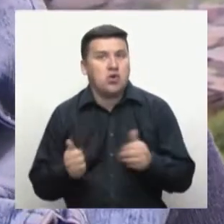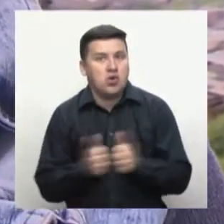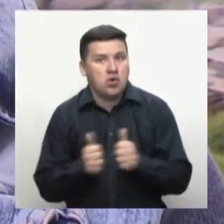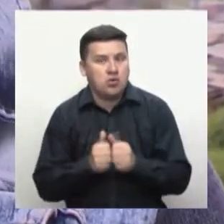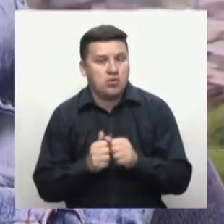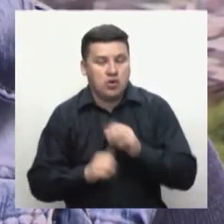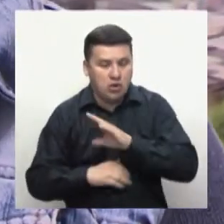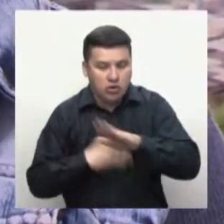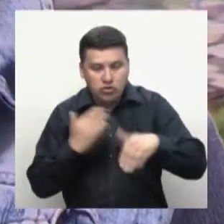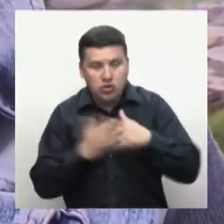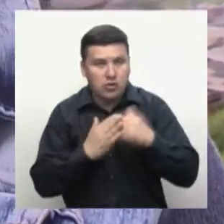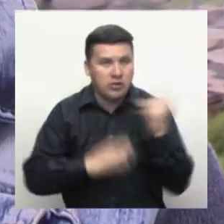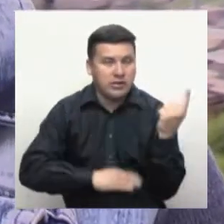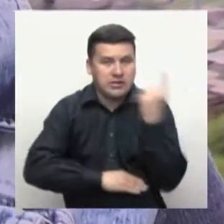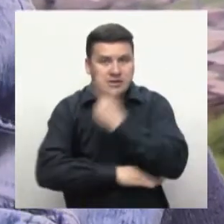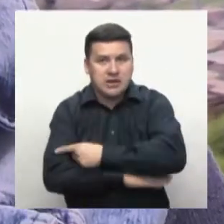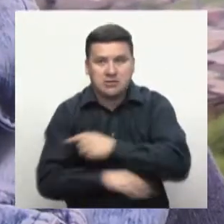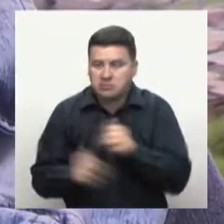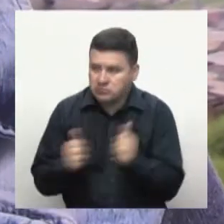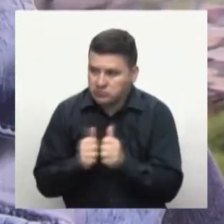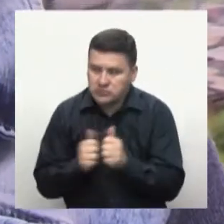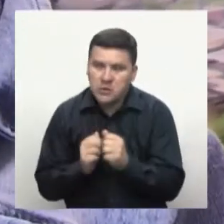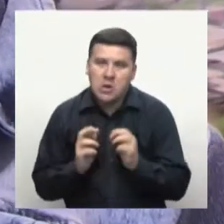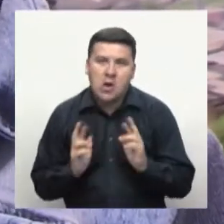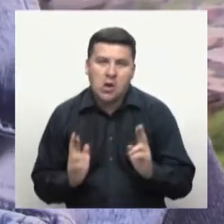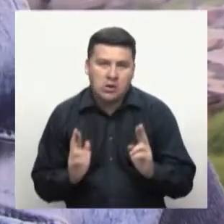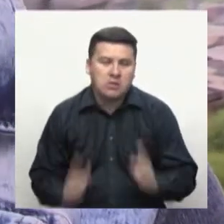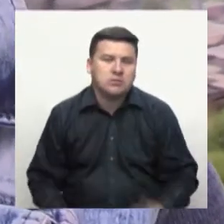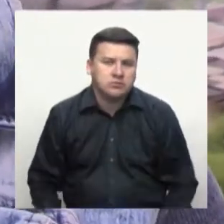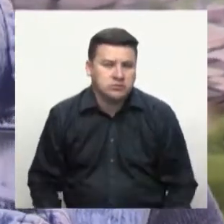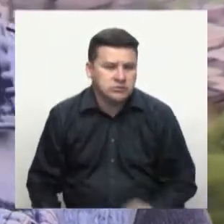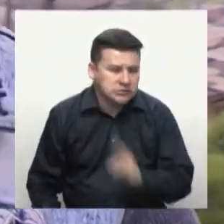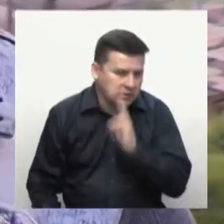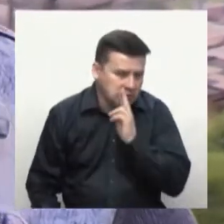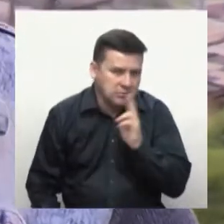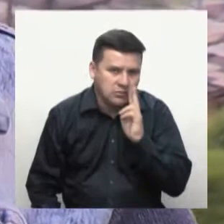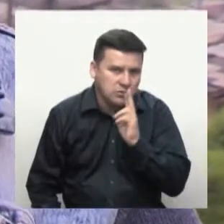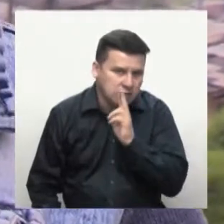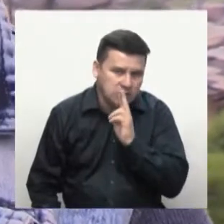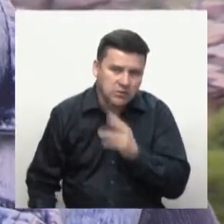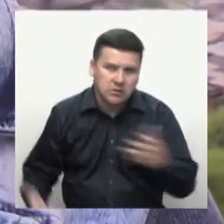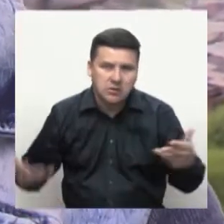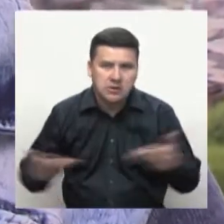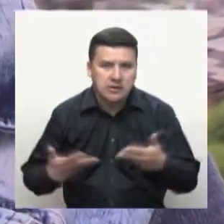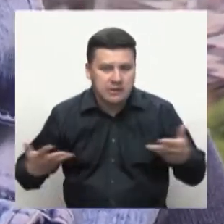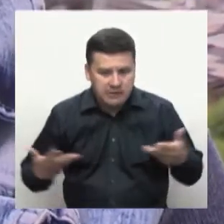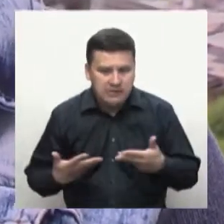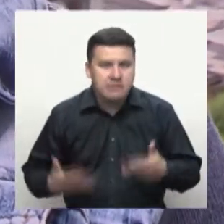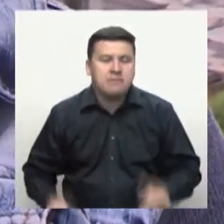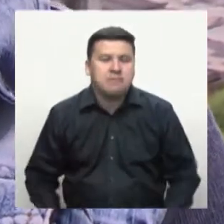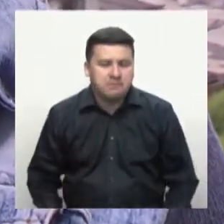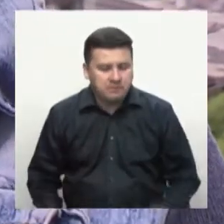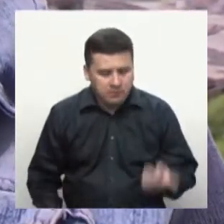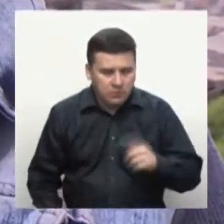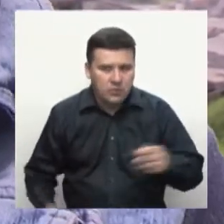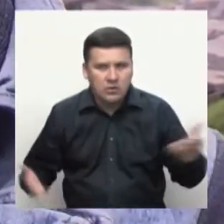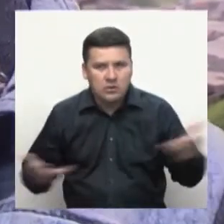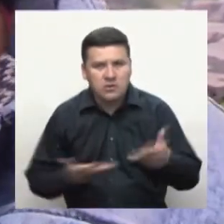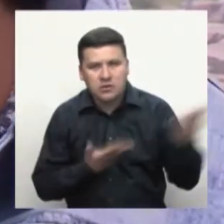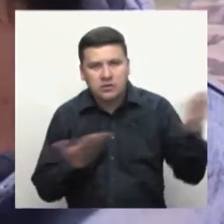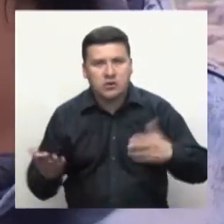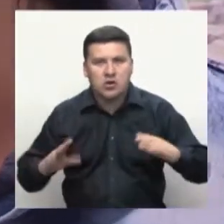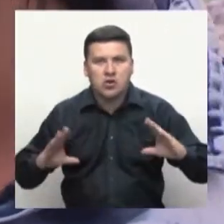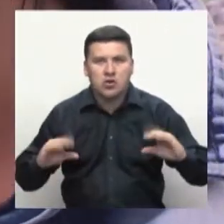colaborar con eso, también nos van a traer colchonetas, cobijas, ropa que necesitan otras personas. Y ha sido el